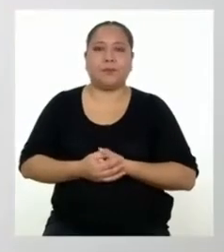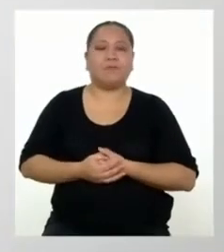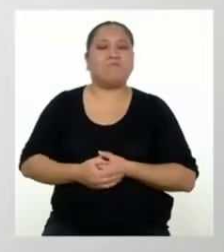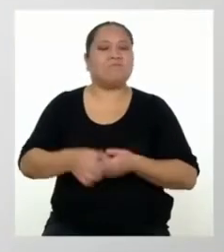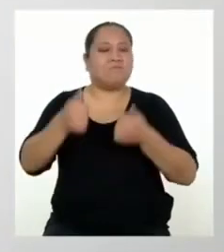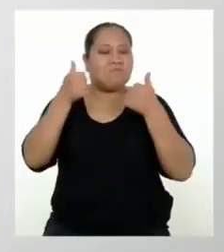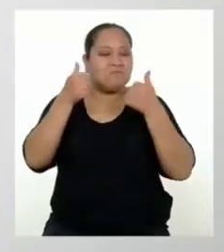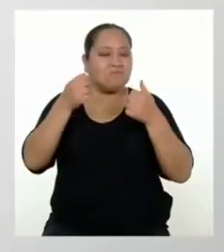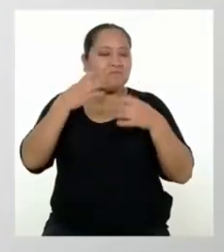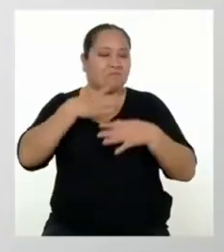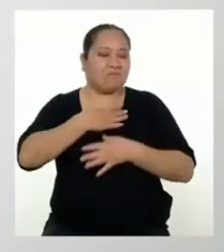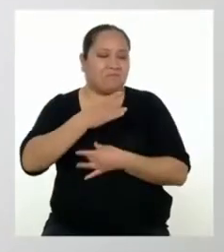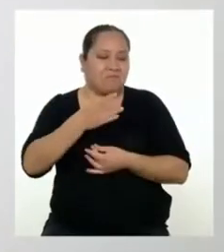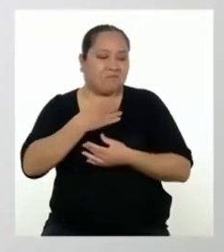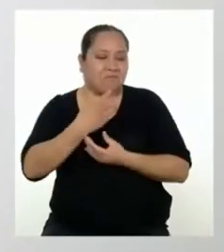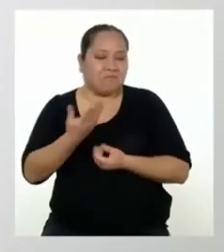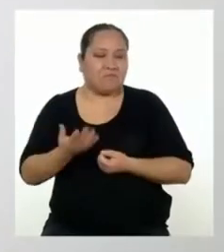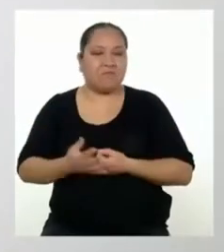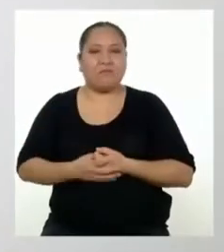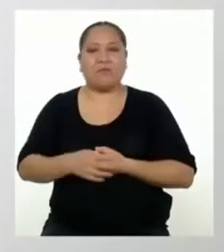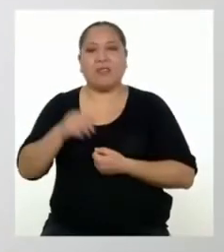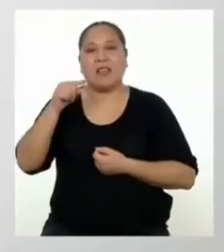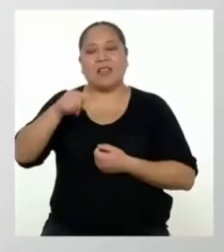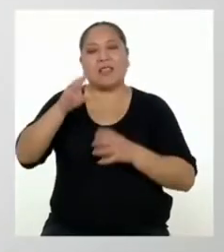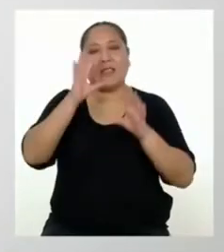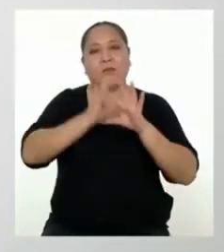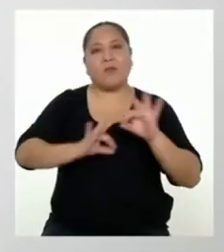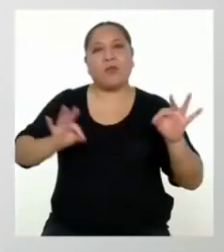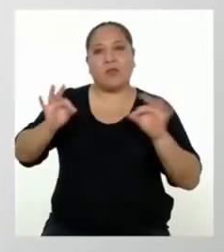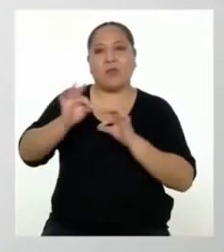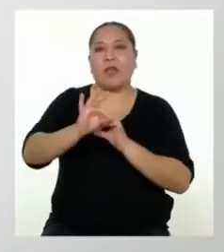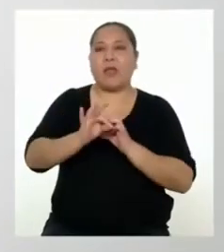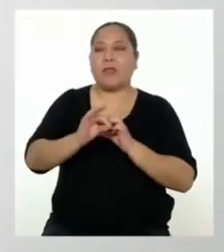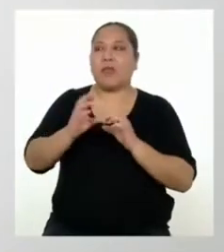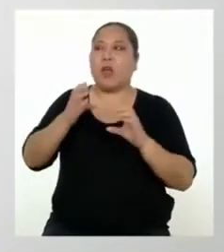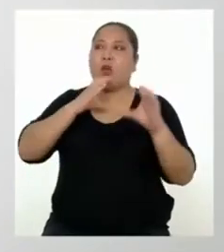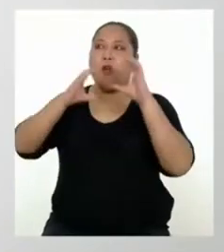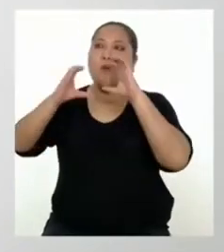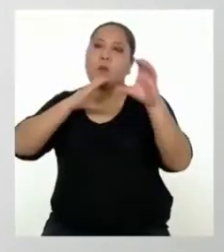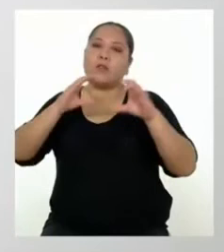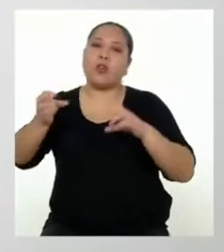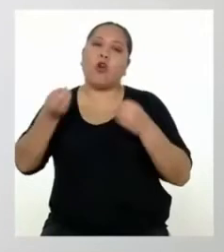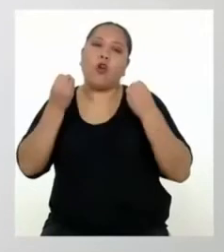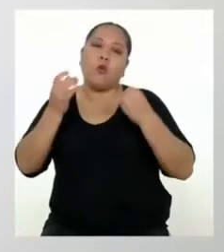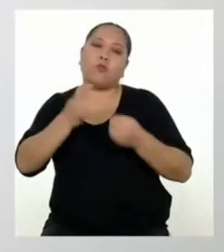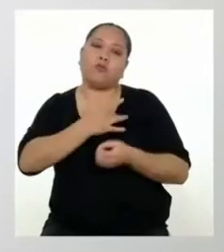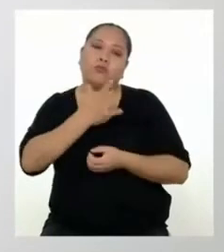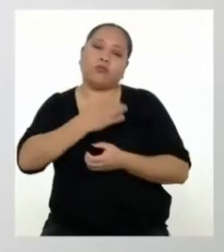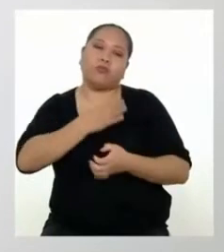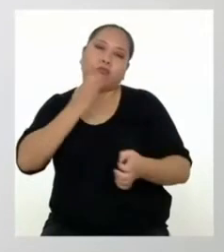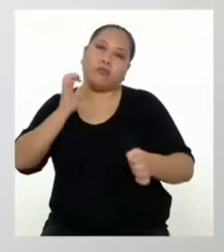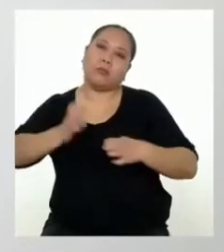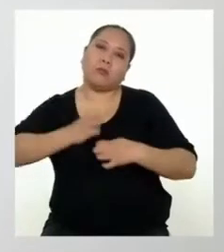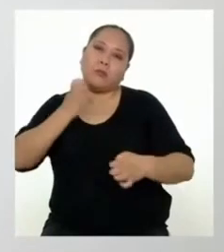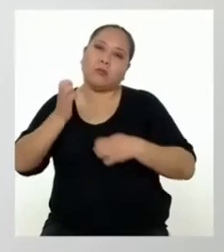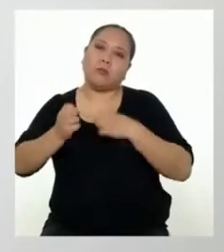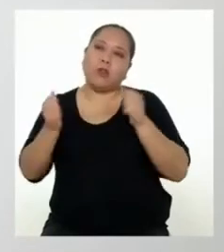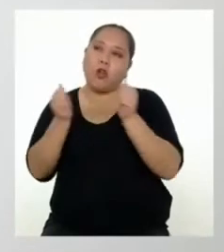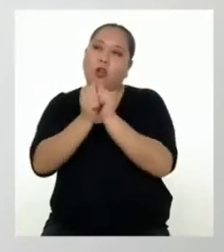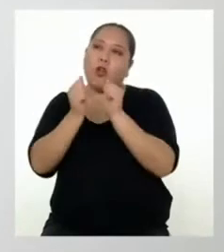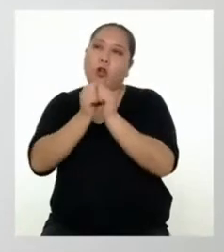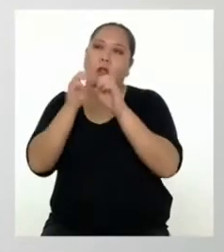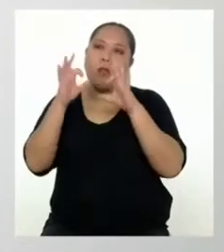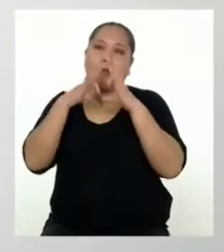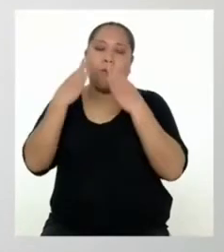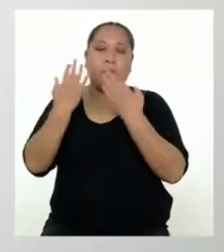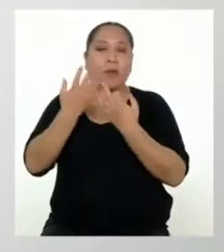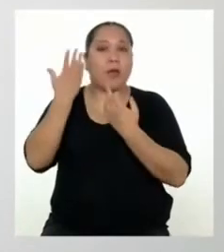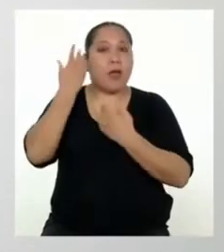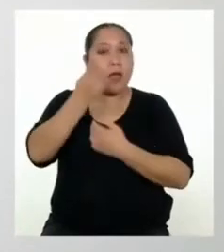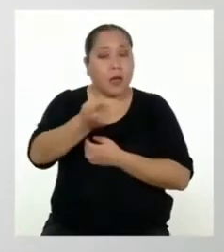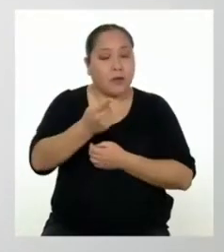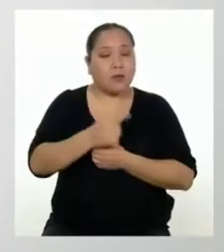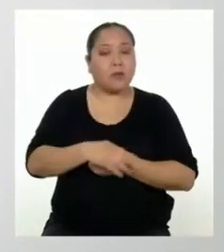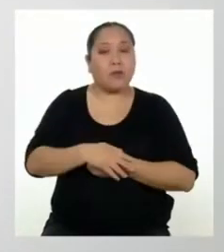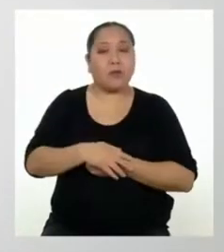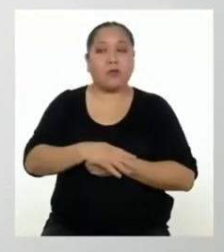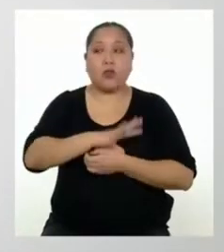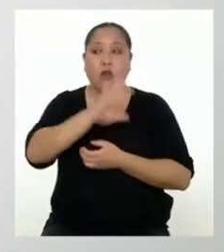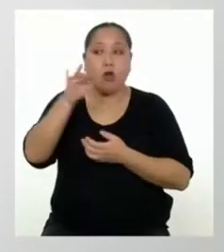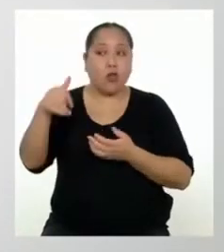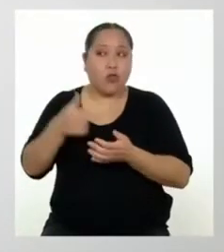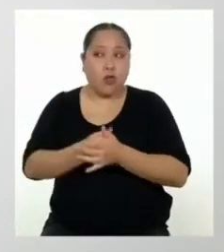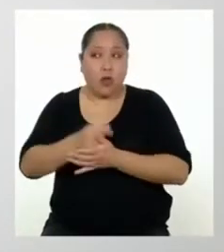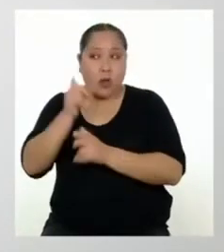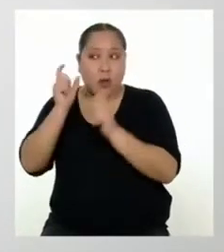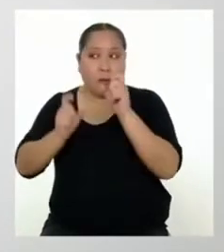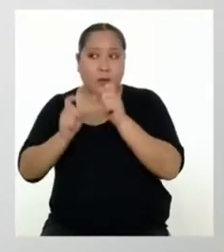Muy interesante, Yanira. Es clave tener siempre una conversación sobre nuestros sentimientos con nuestra familia. Ojo que es algo que aplica con